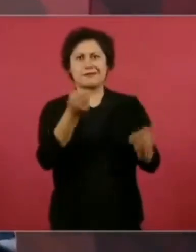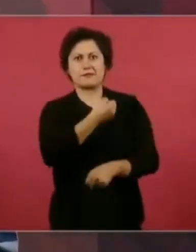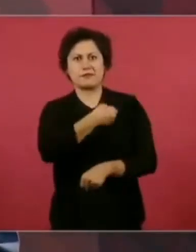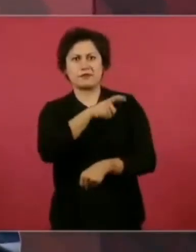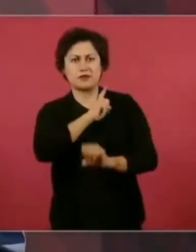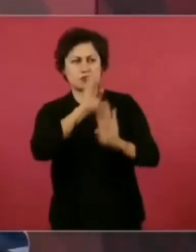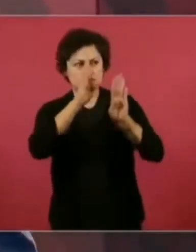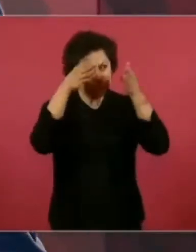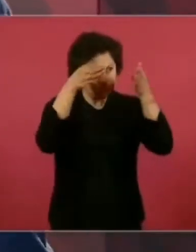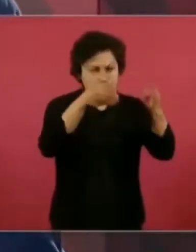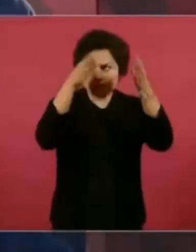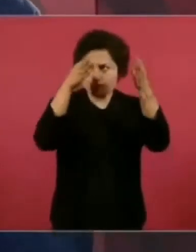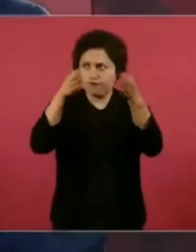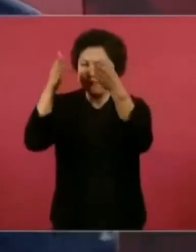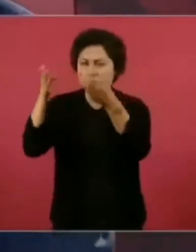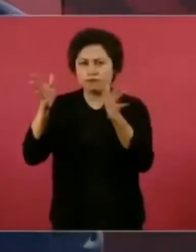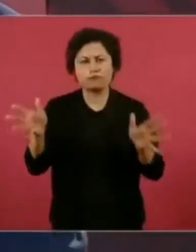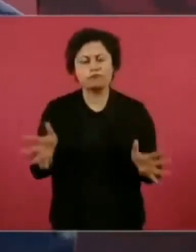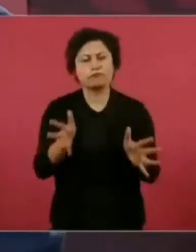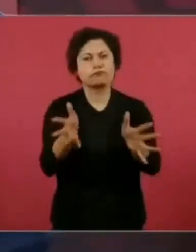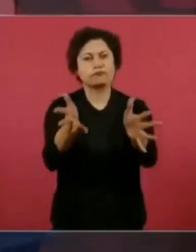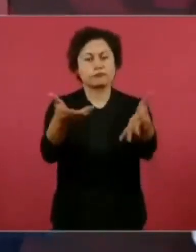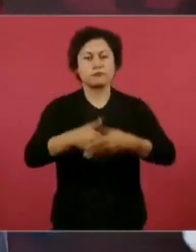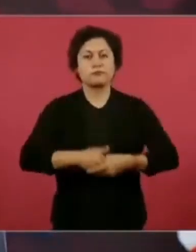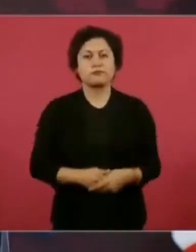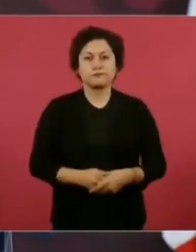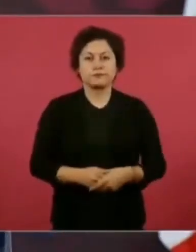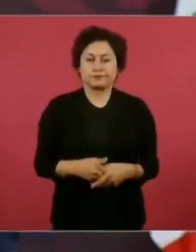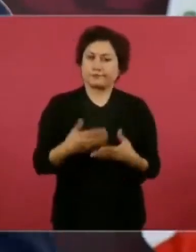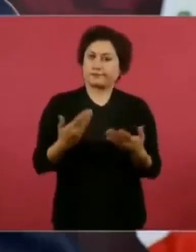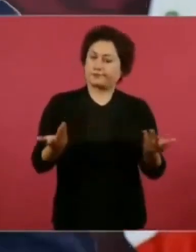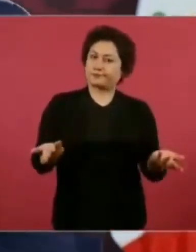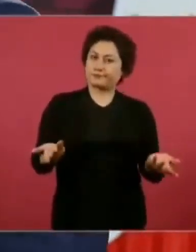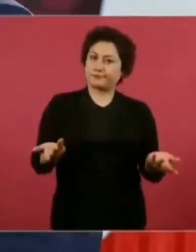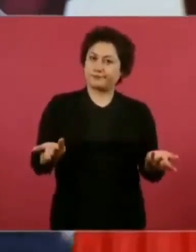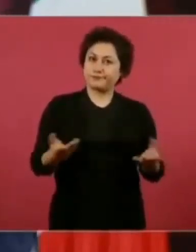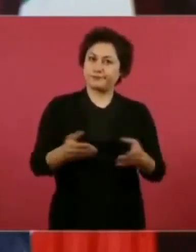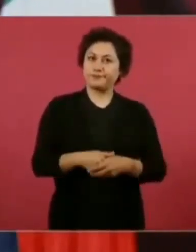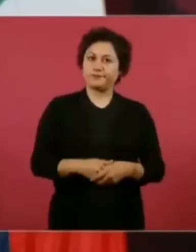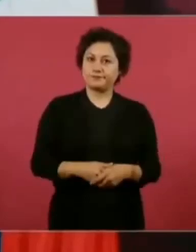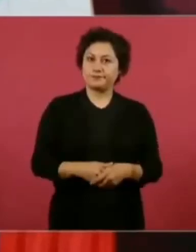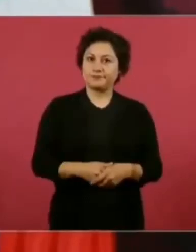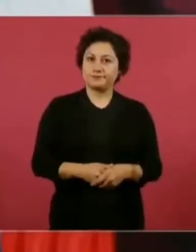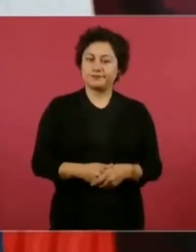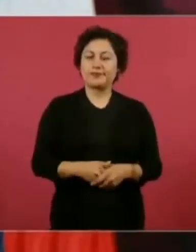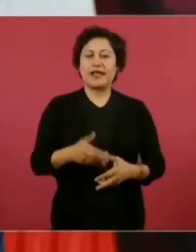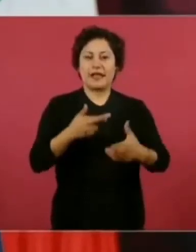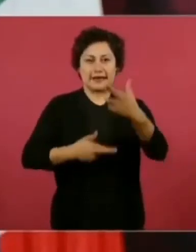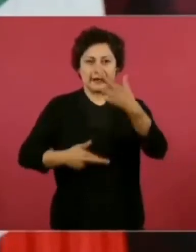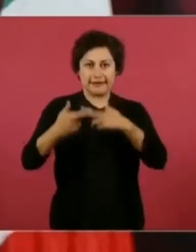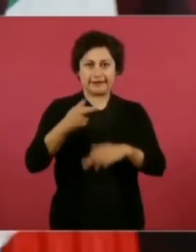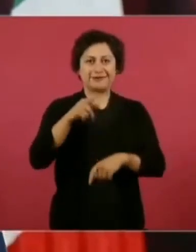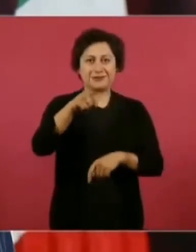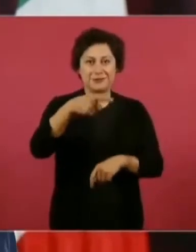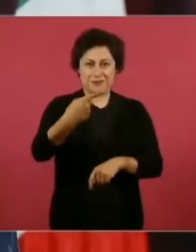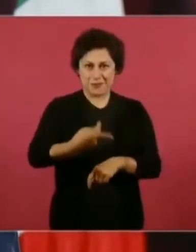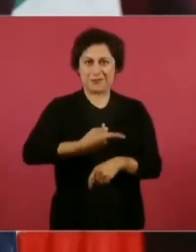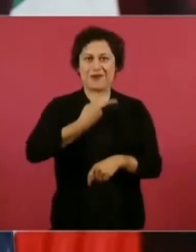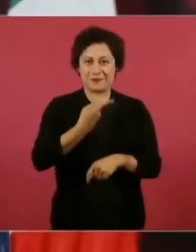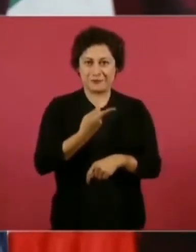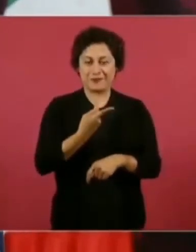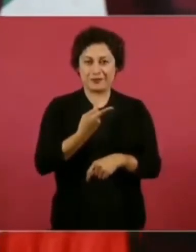Entonces, si los jóvenes, regresando a tu planteamiento, son atendidos,